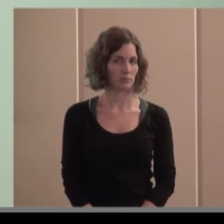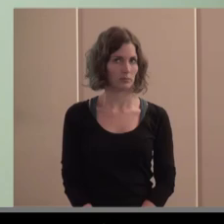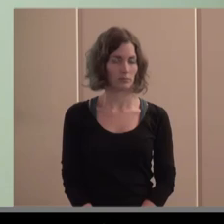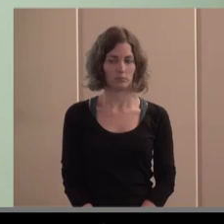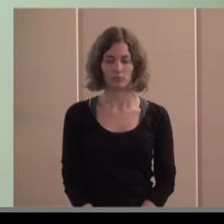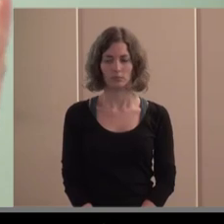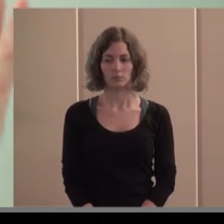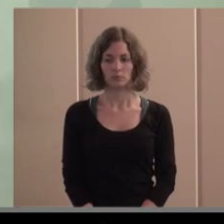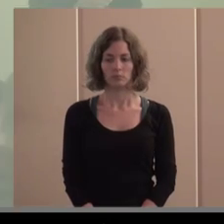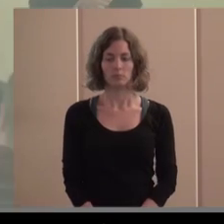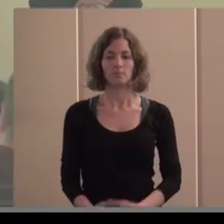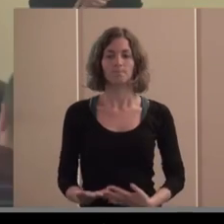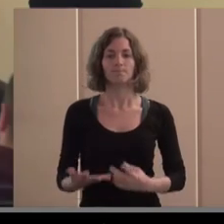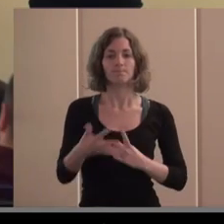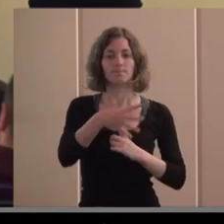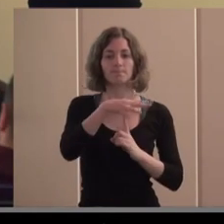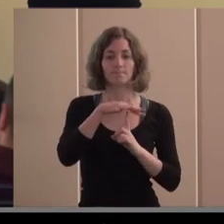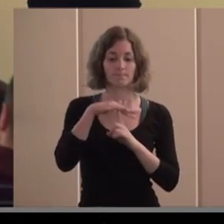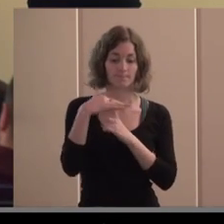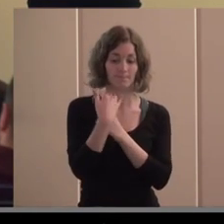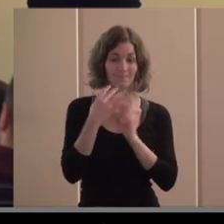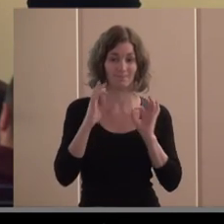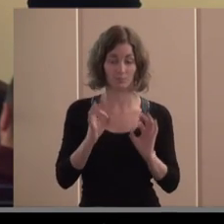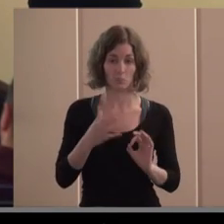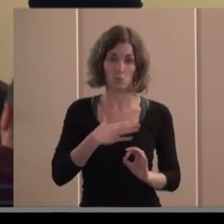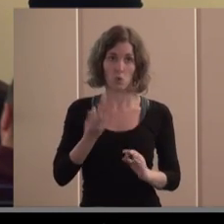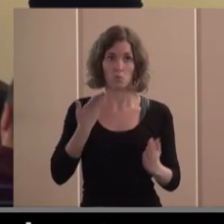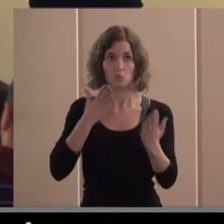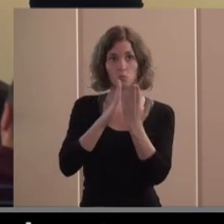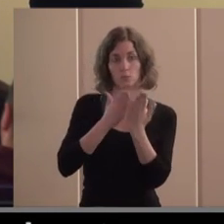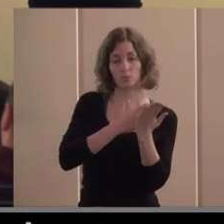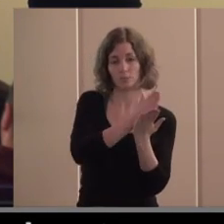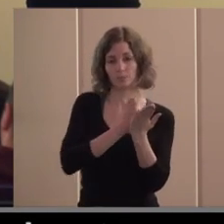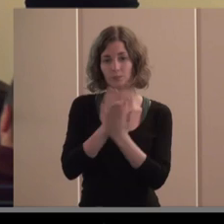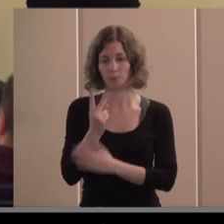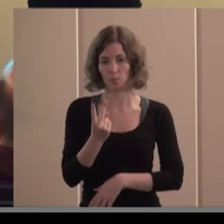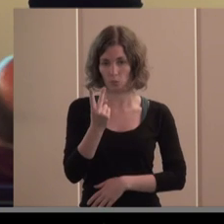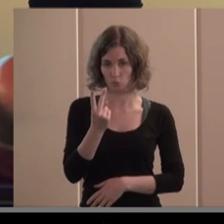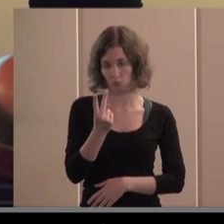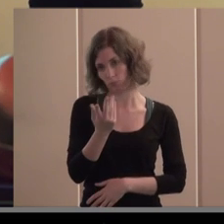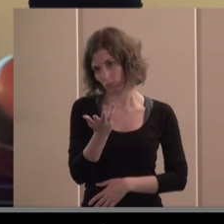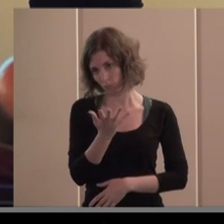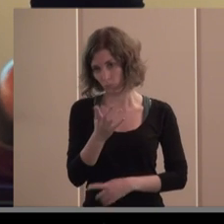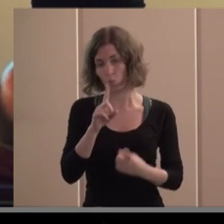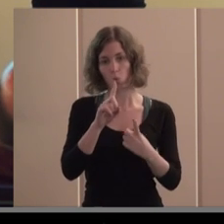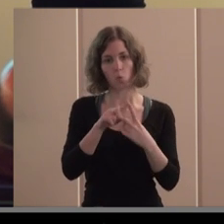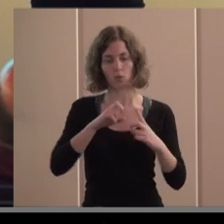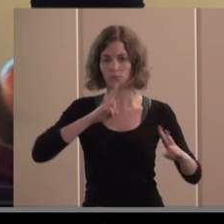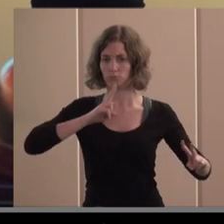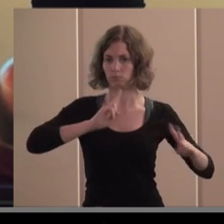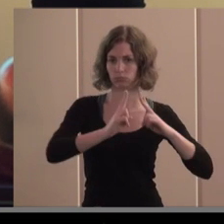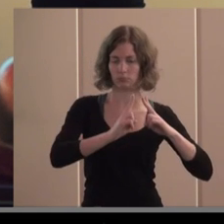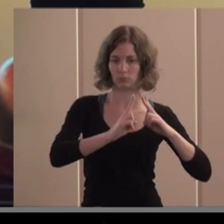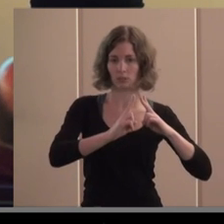ante esta situación caben dos posibilidades de afrontarla la posición reactiva y la